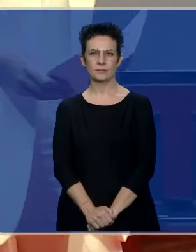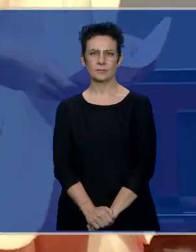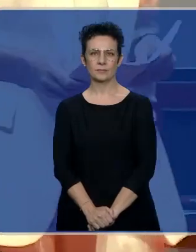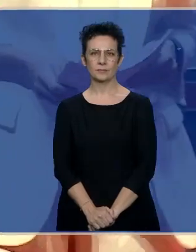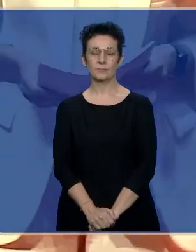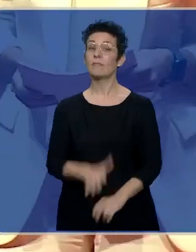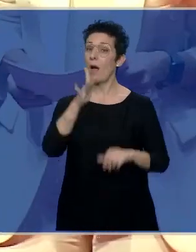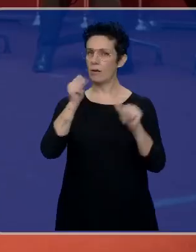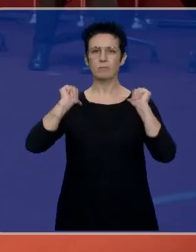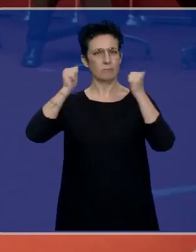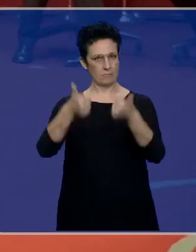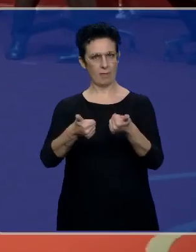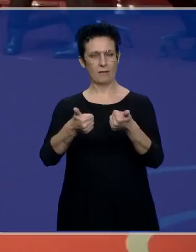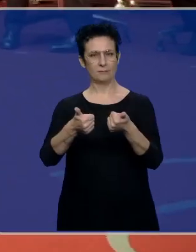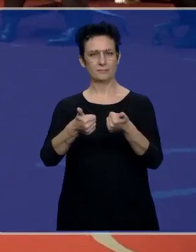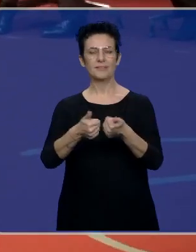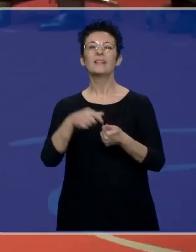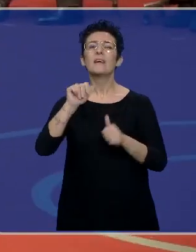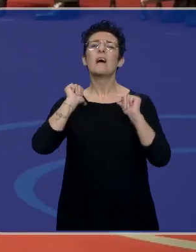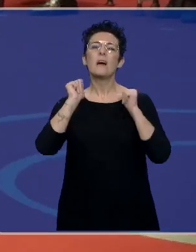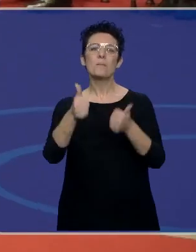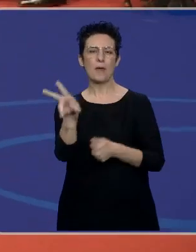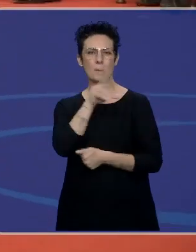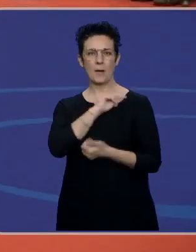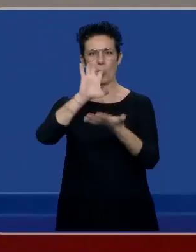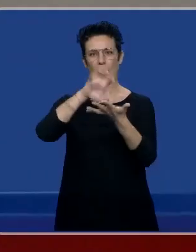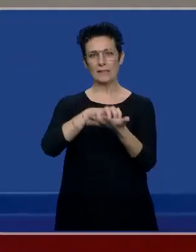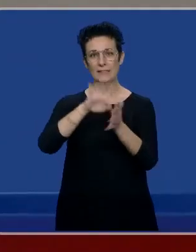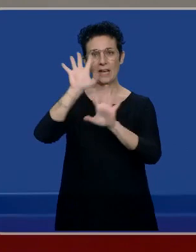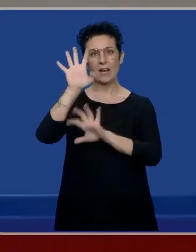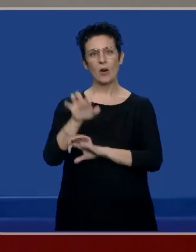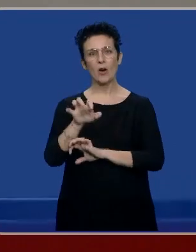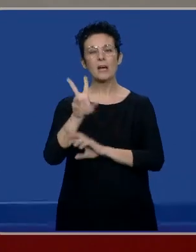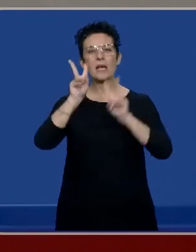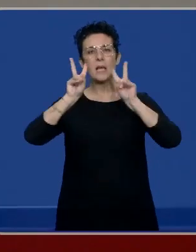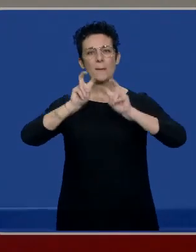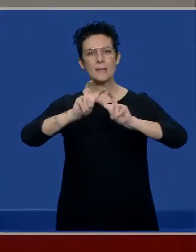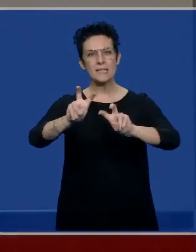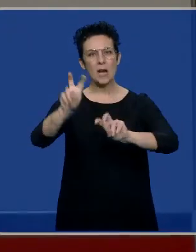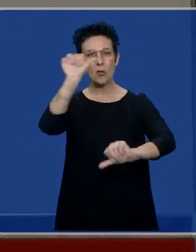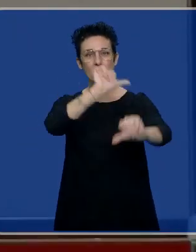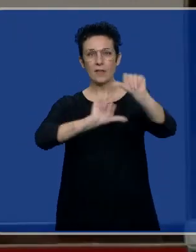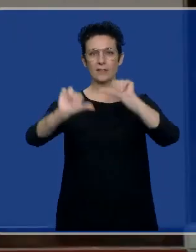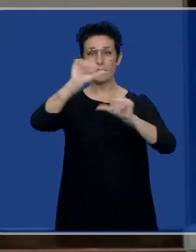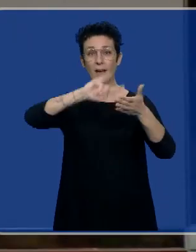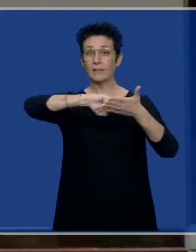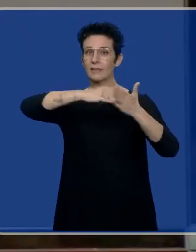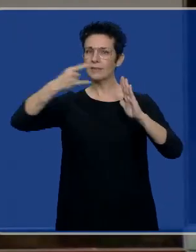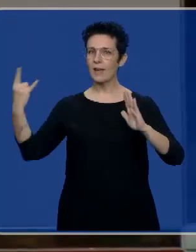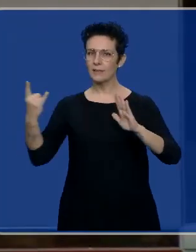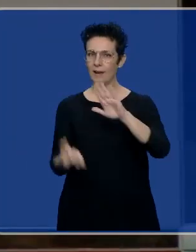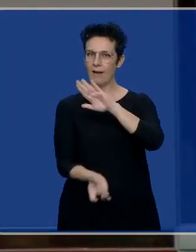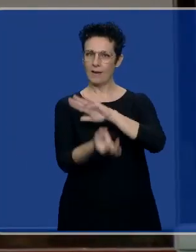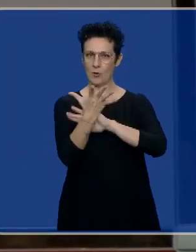Y comenzamos entonces. Vamos a comenzar con el premio Castilla y León de Investigación Científica, Técnica e